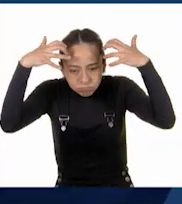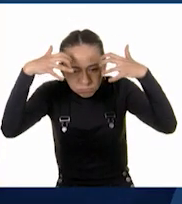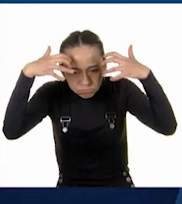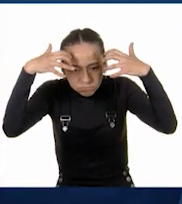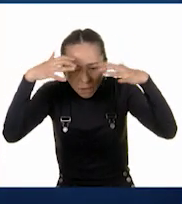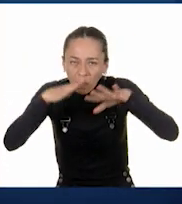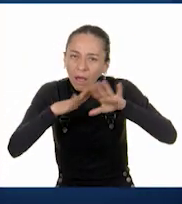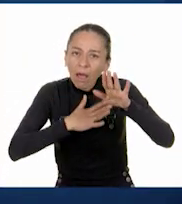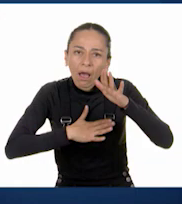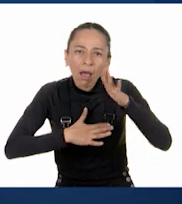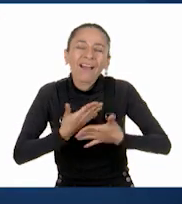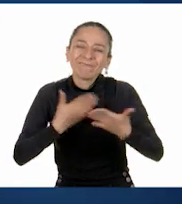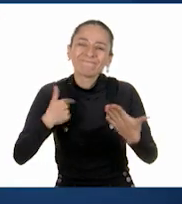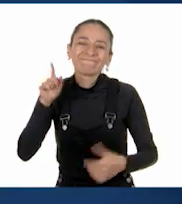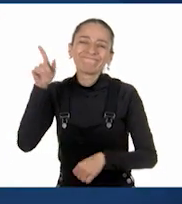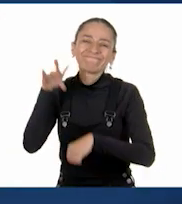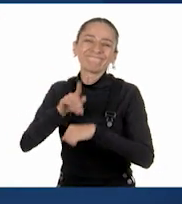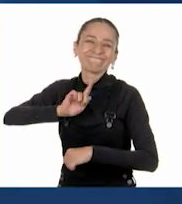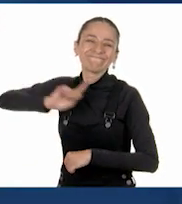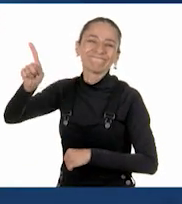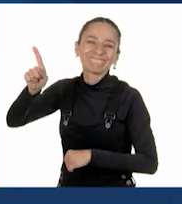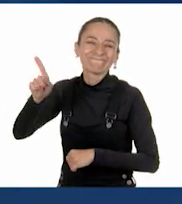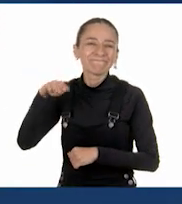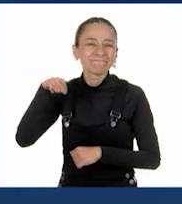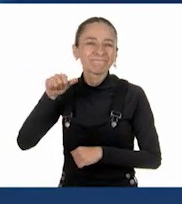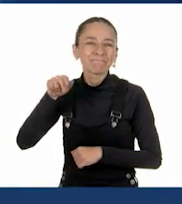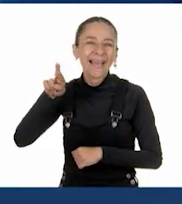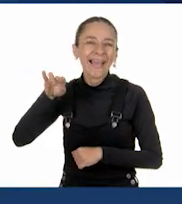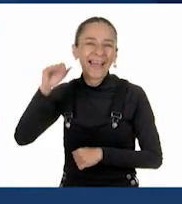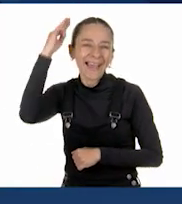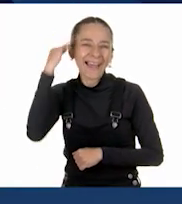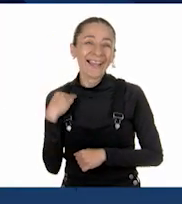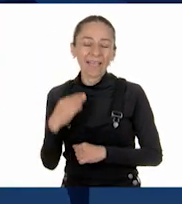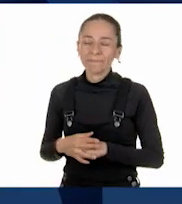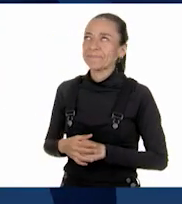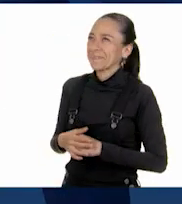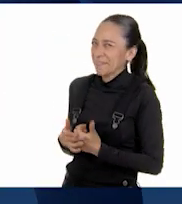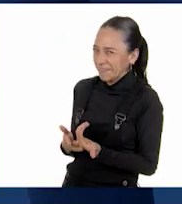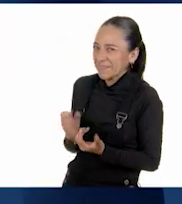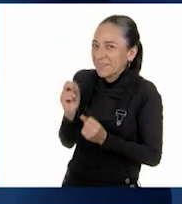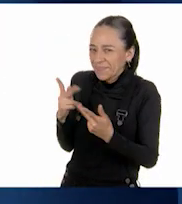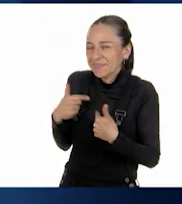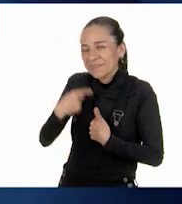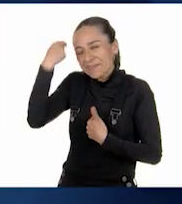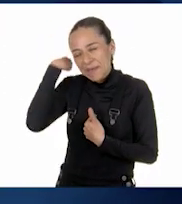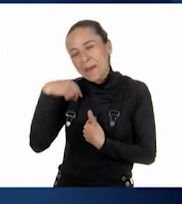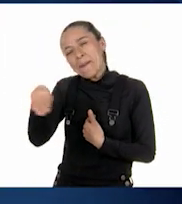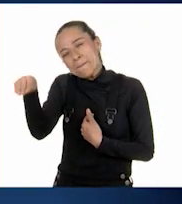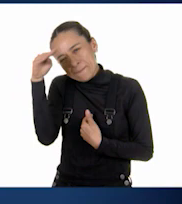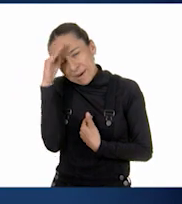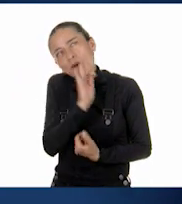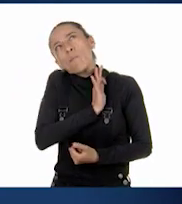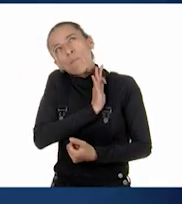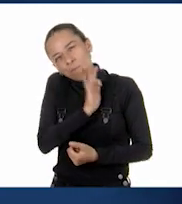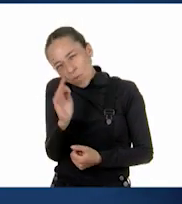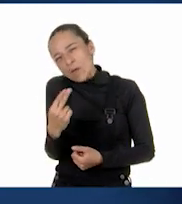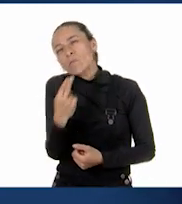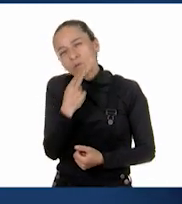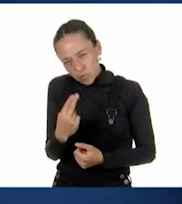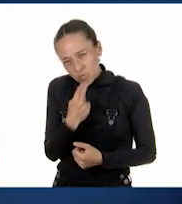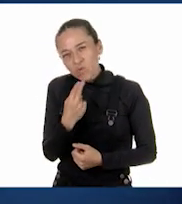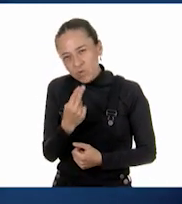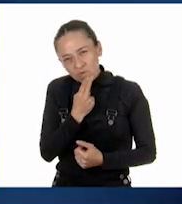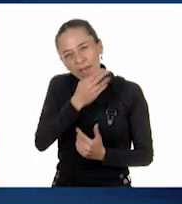Pues yo pensé en que también se podría si usamos fracciones equivalentes. ¿O